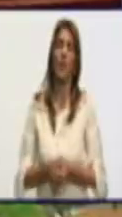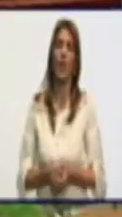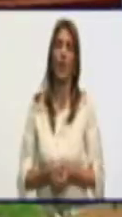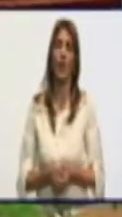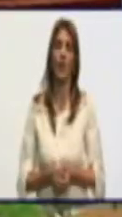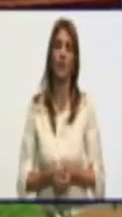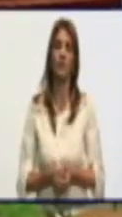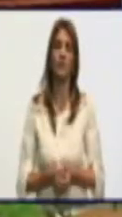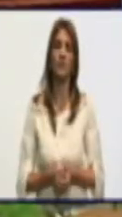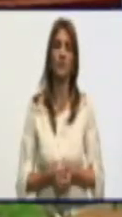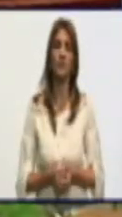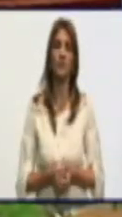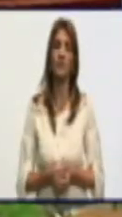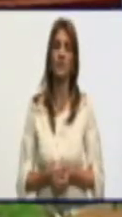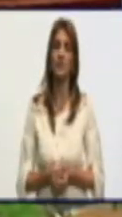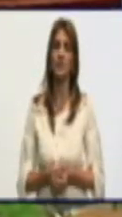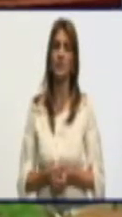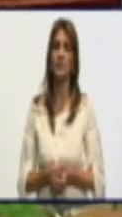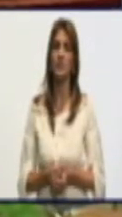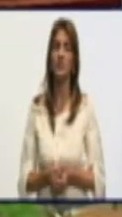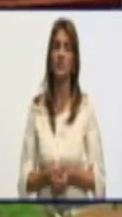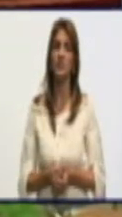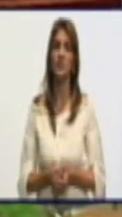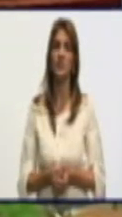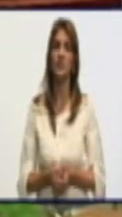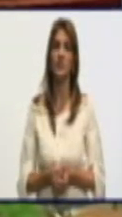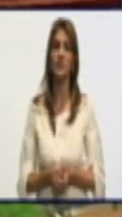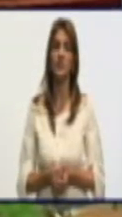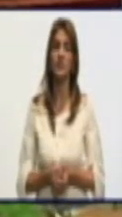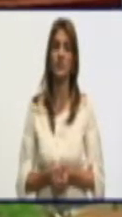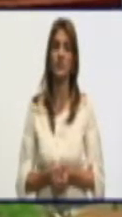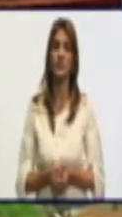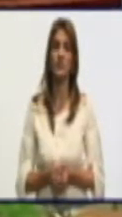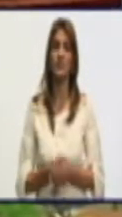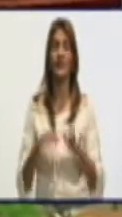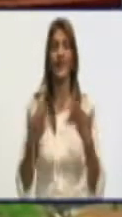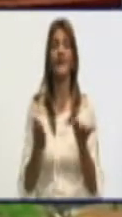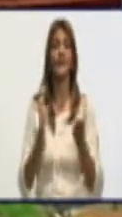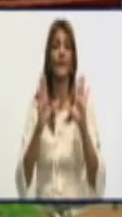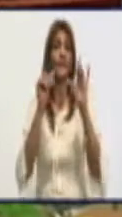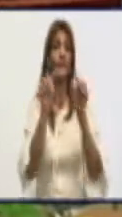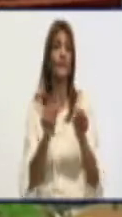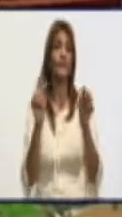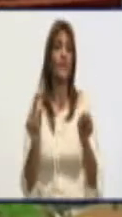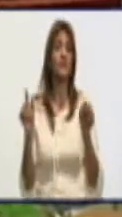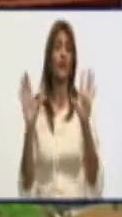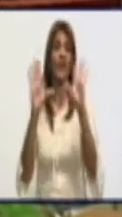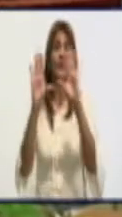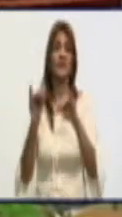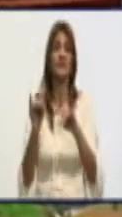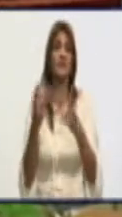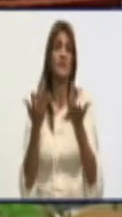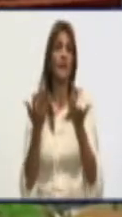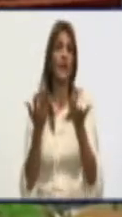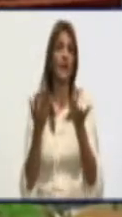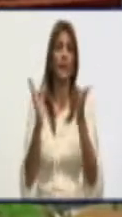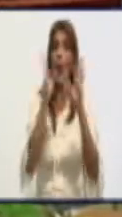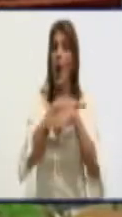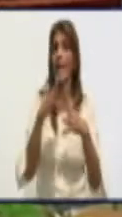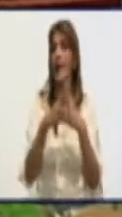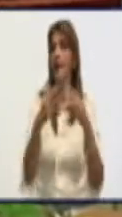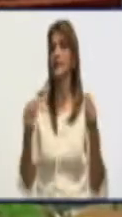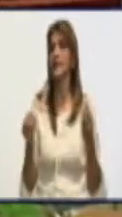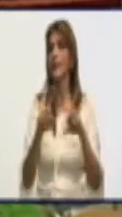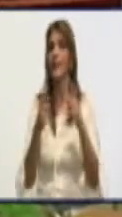pudiera, como se dice en buen cubano, arreindarse de este tema. Es que no hay harina, la harina que está viniendo no es la mejor, por eso aquí el pan